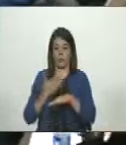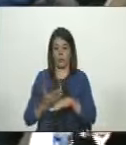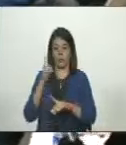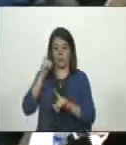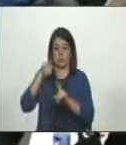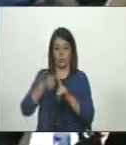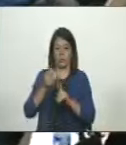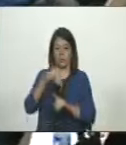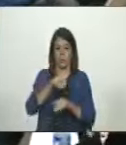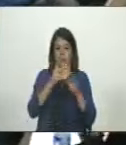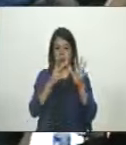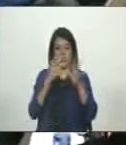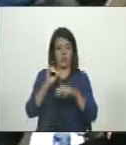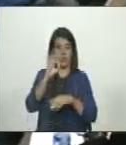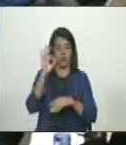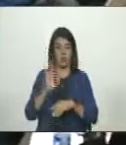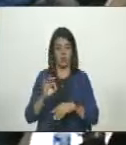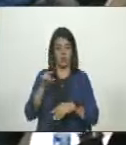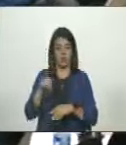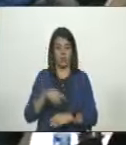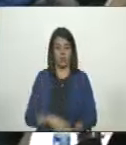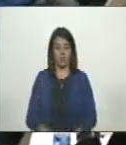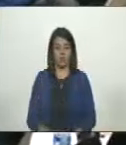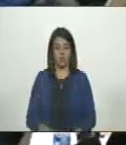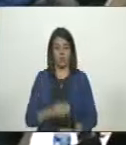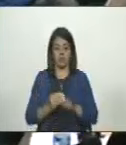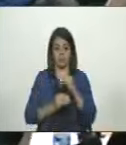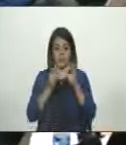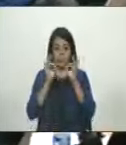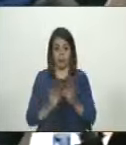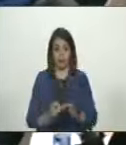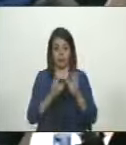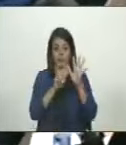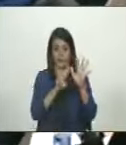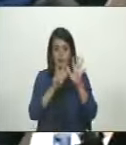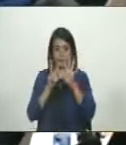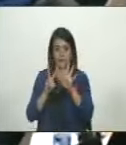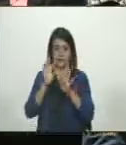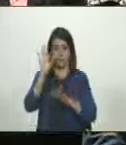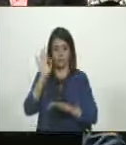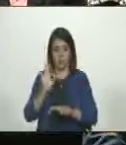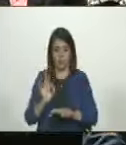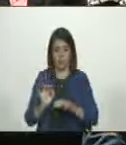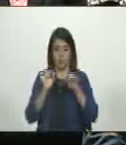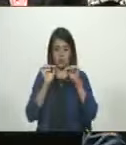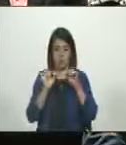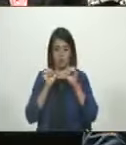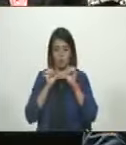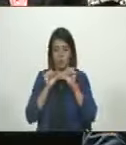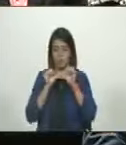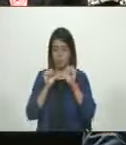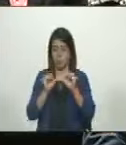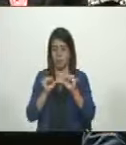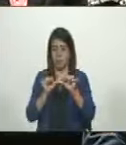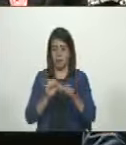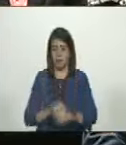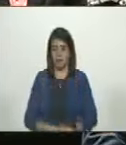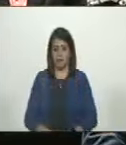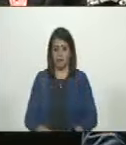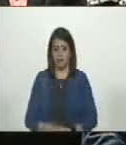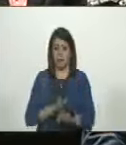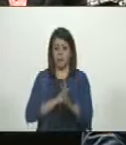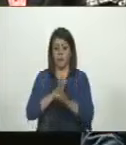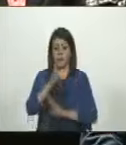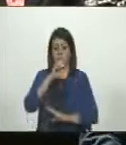destine más del 70% para ser más exactos, 77% y con eso mantener la